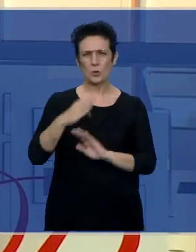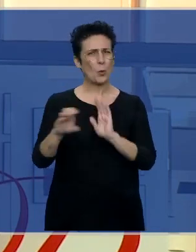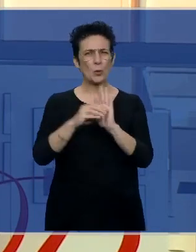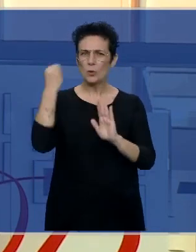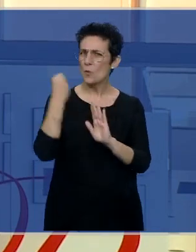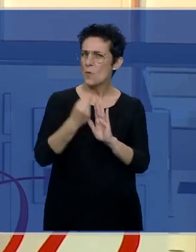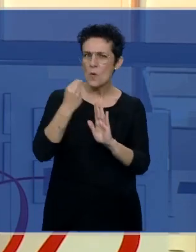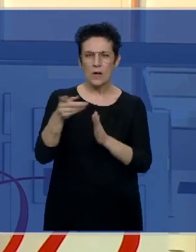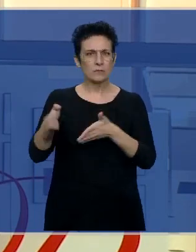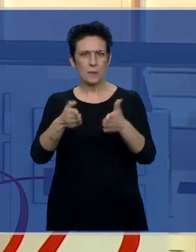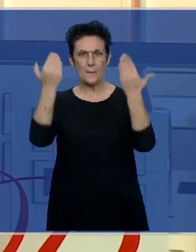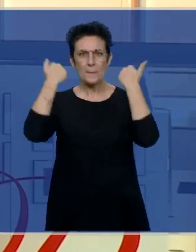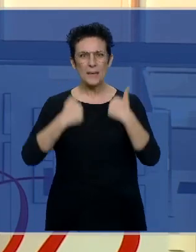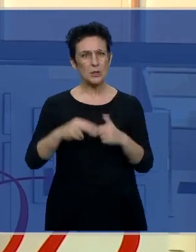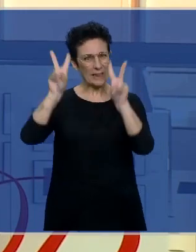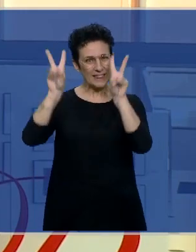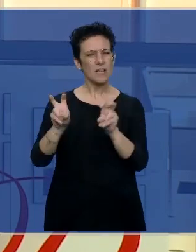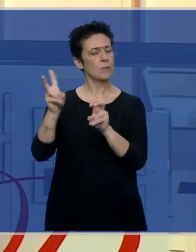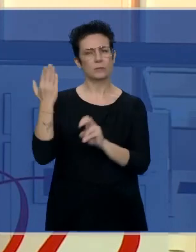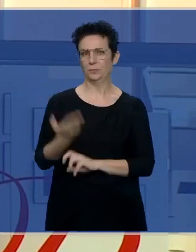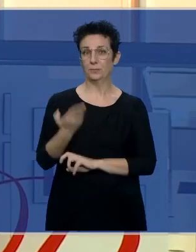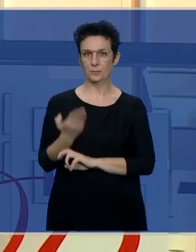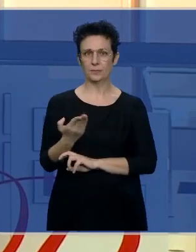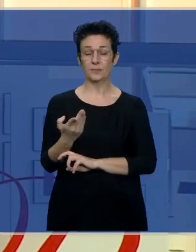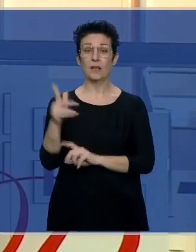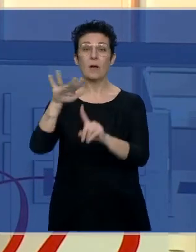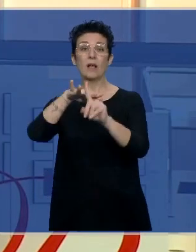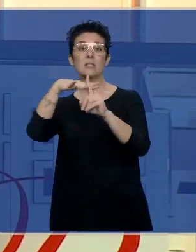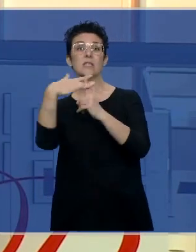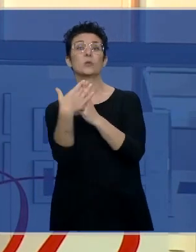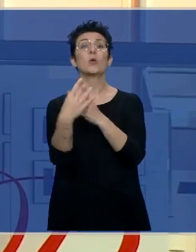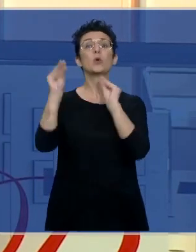literariamente hablando, y personalmente hablando, por una circunstancia,